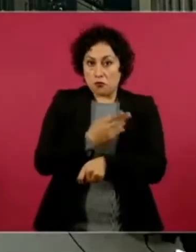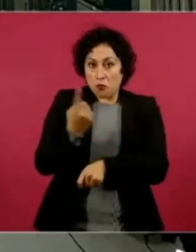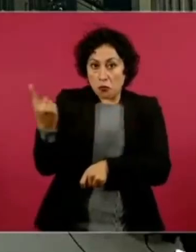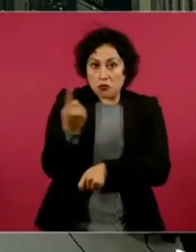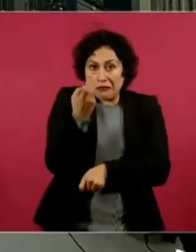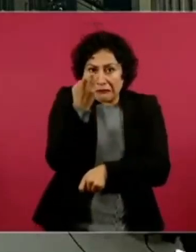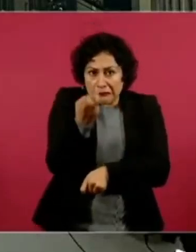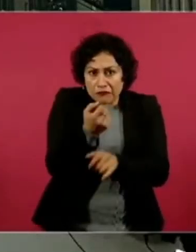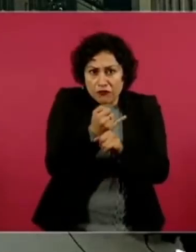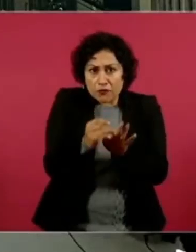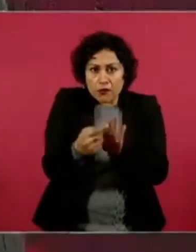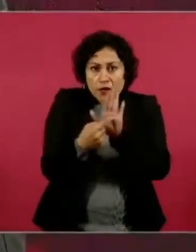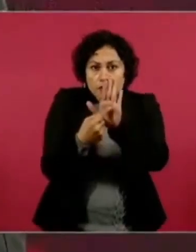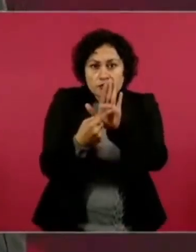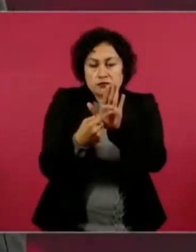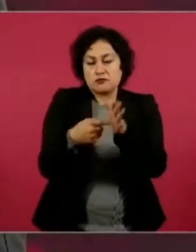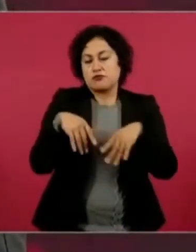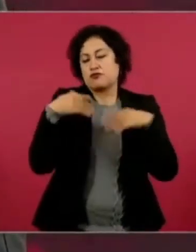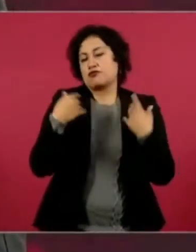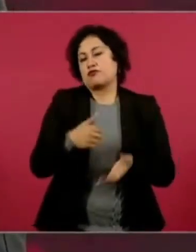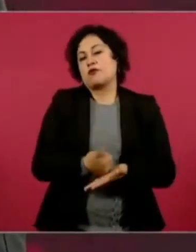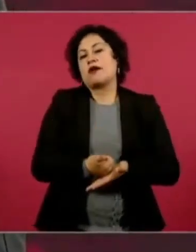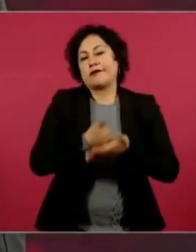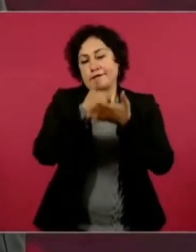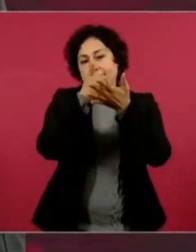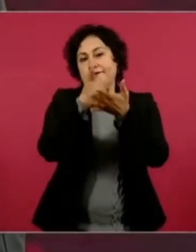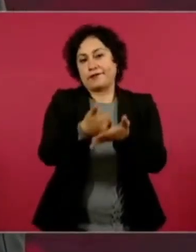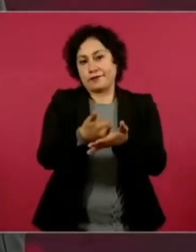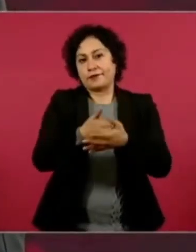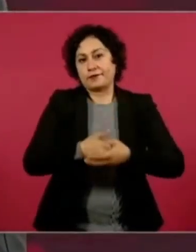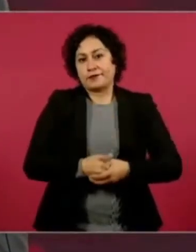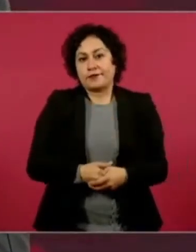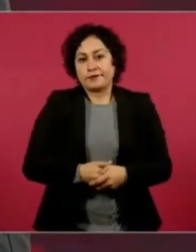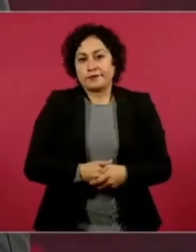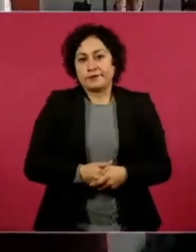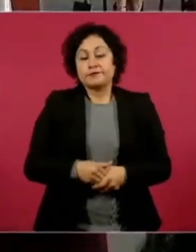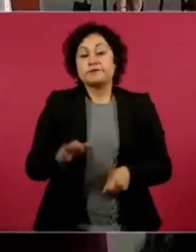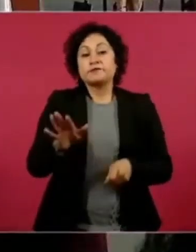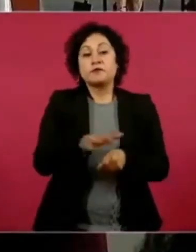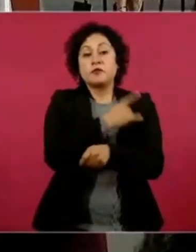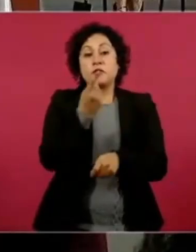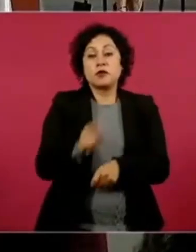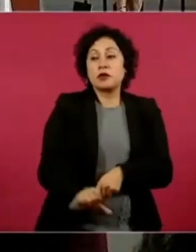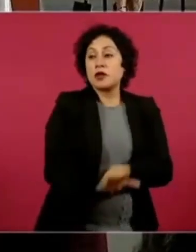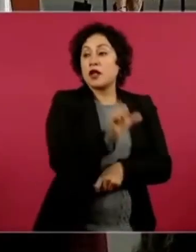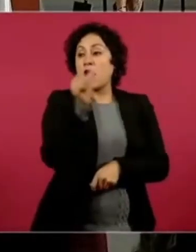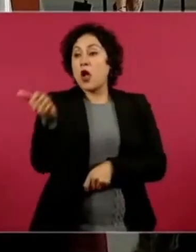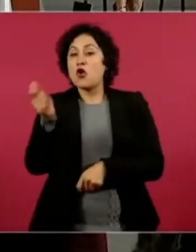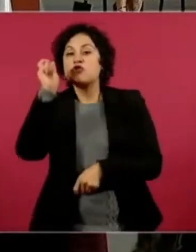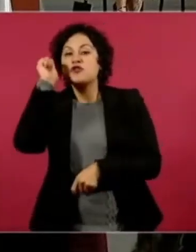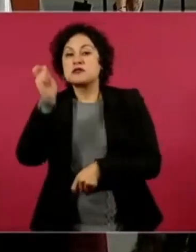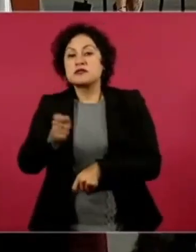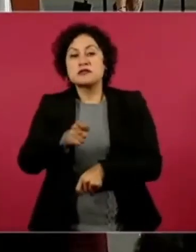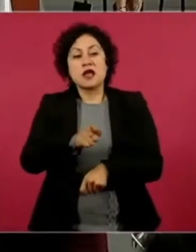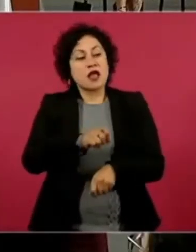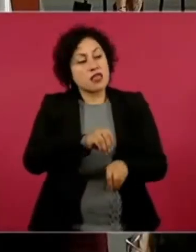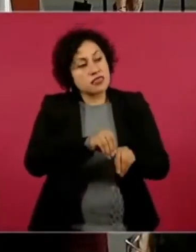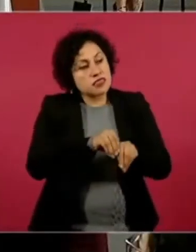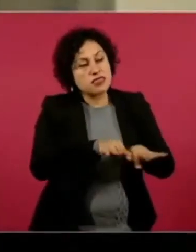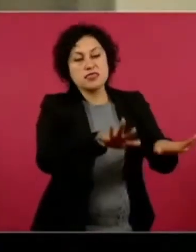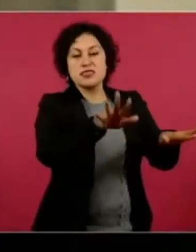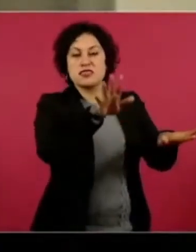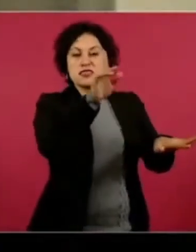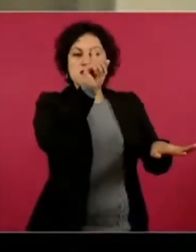la calumnia, cuando no mancha tizna. Presidente, ¿qué